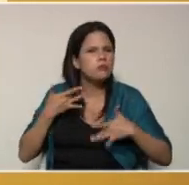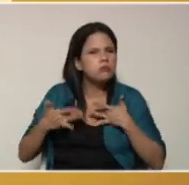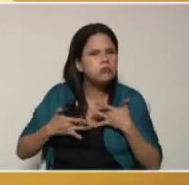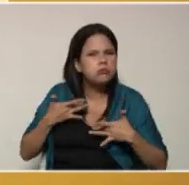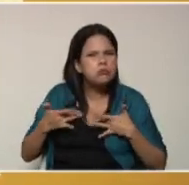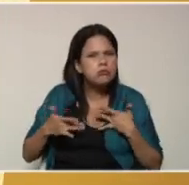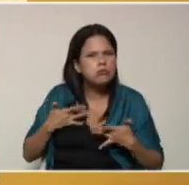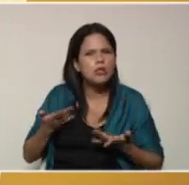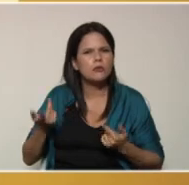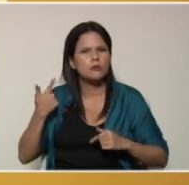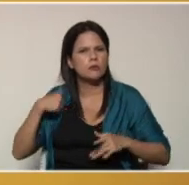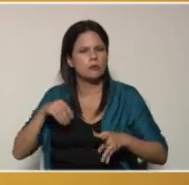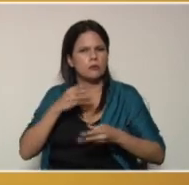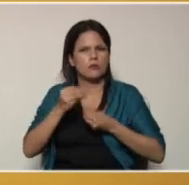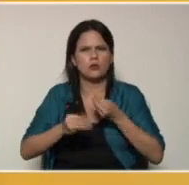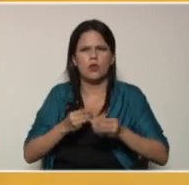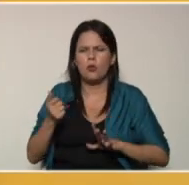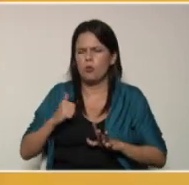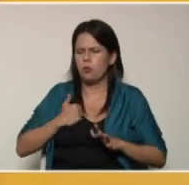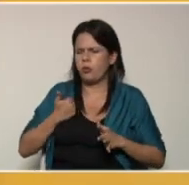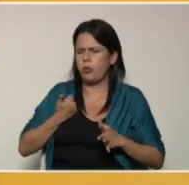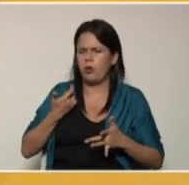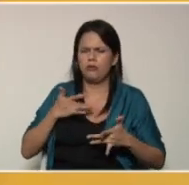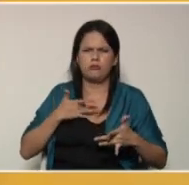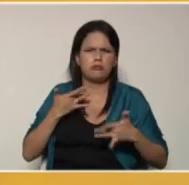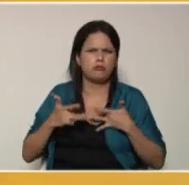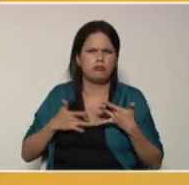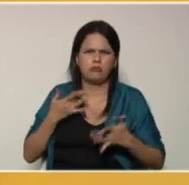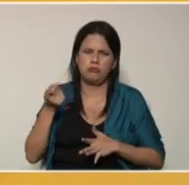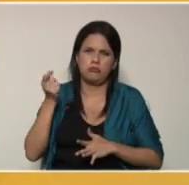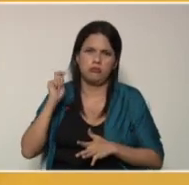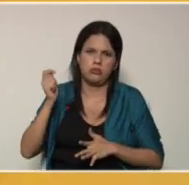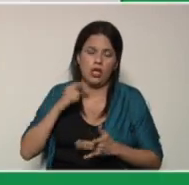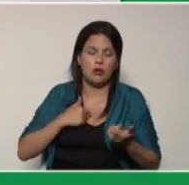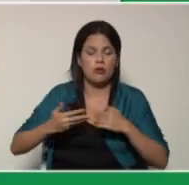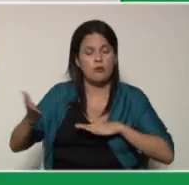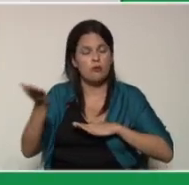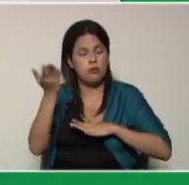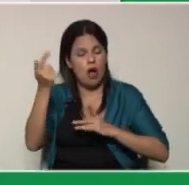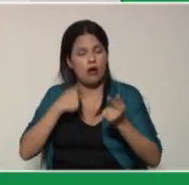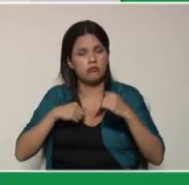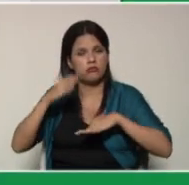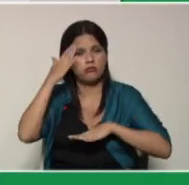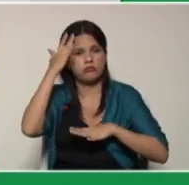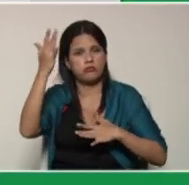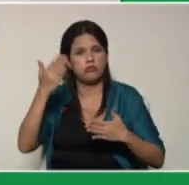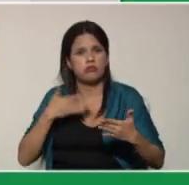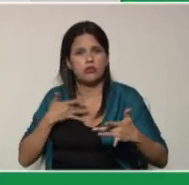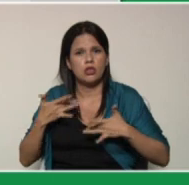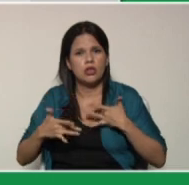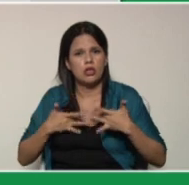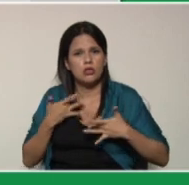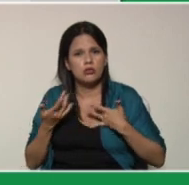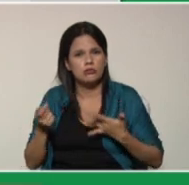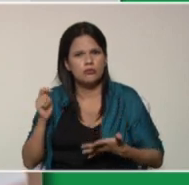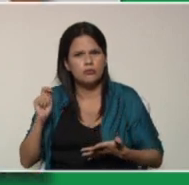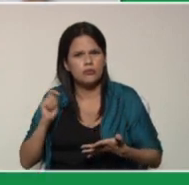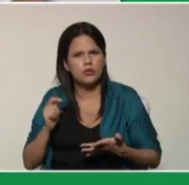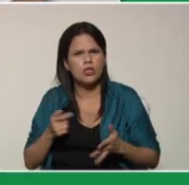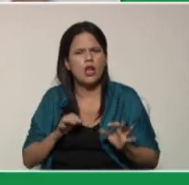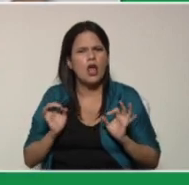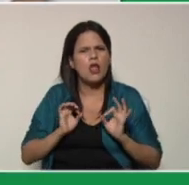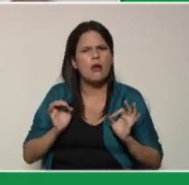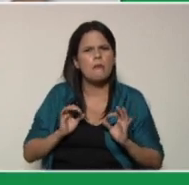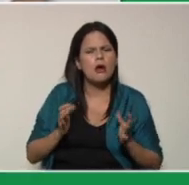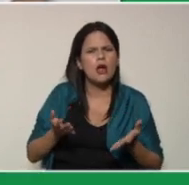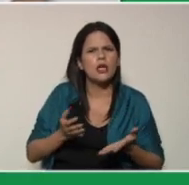debemos hacer cualquier actividad pedagógica. Es importante recargar que la actividad pedagógica solo